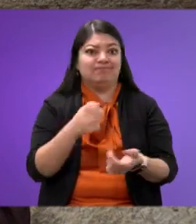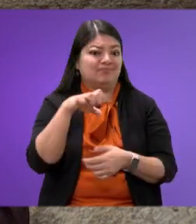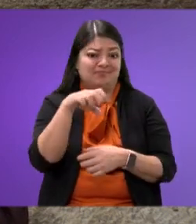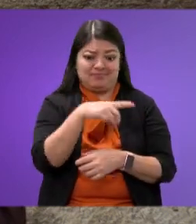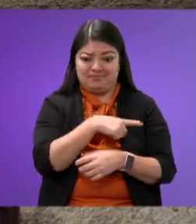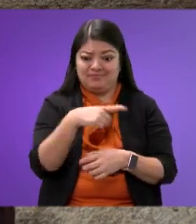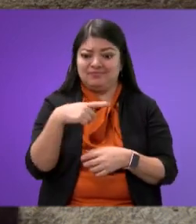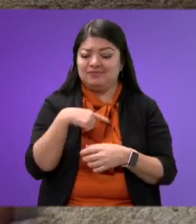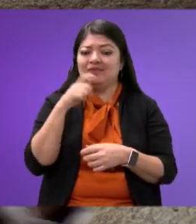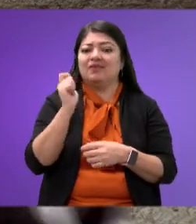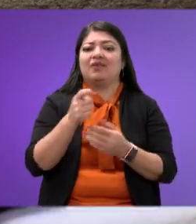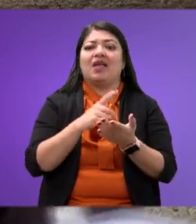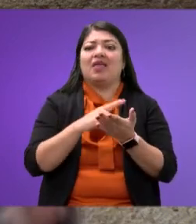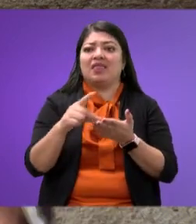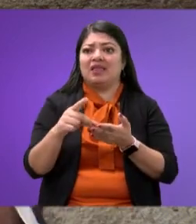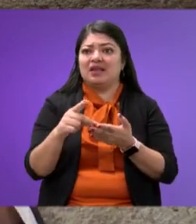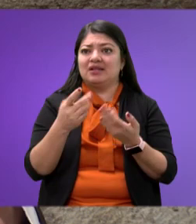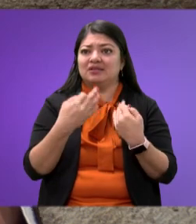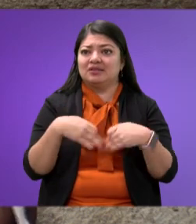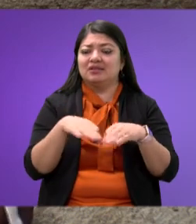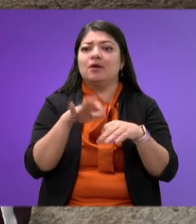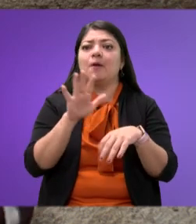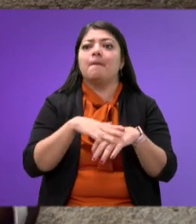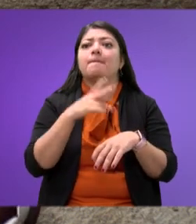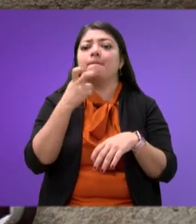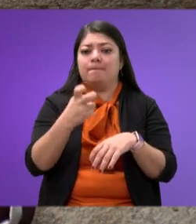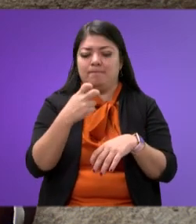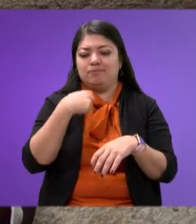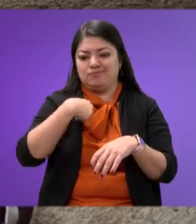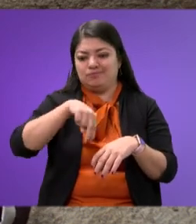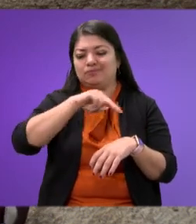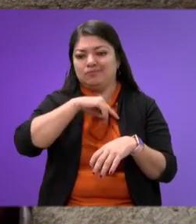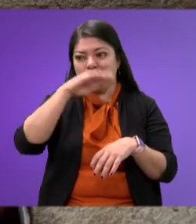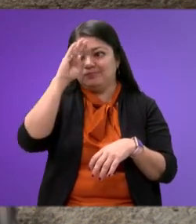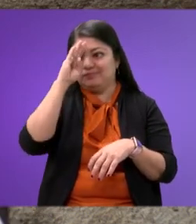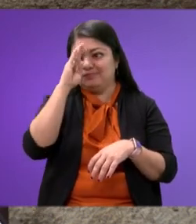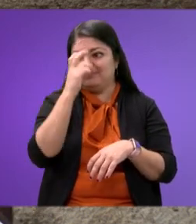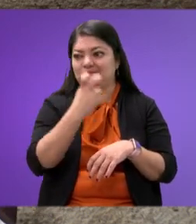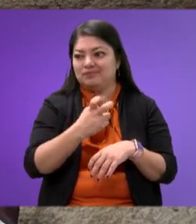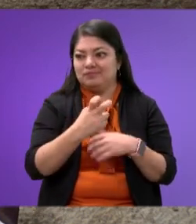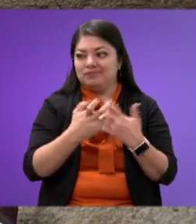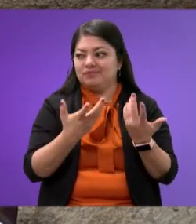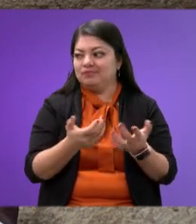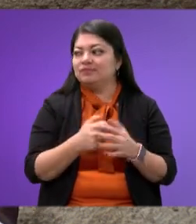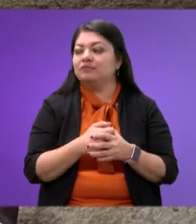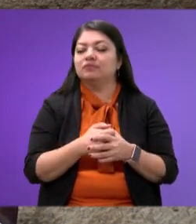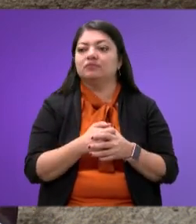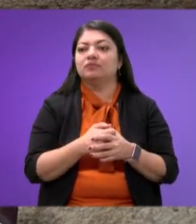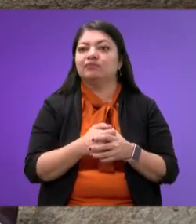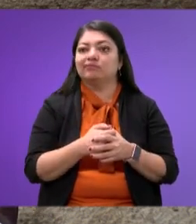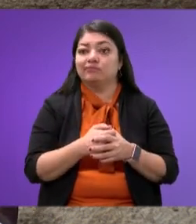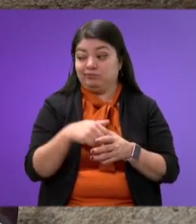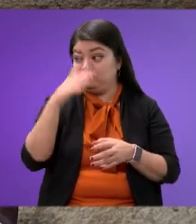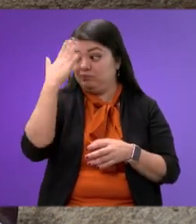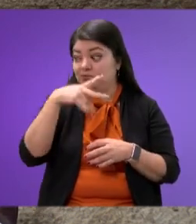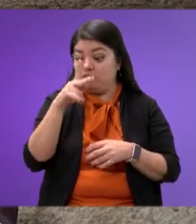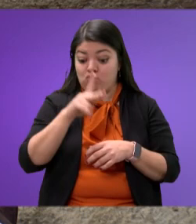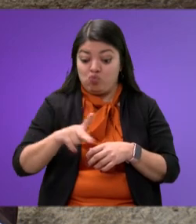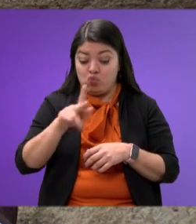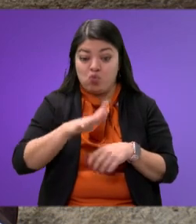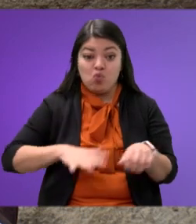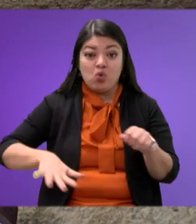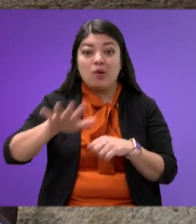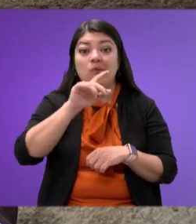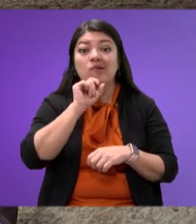les asiste y por eso creemos que es muy importante. Es un hecho que el pueblo de Jalisco